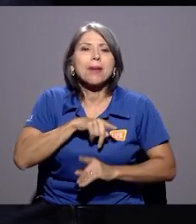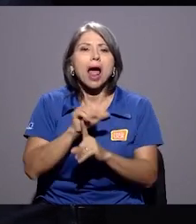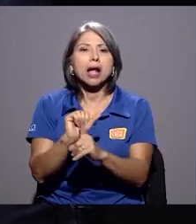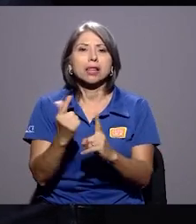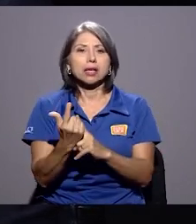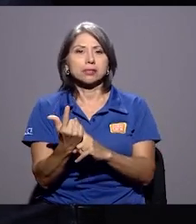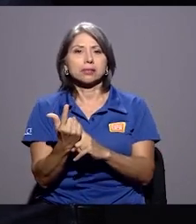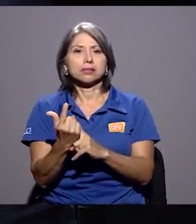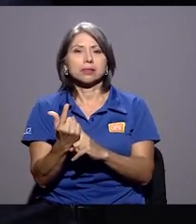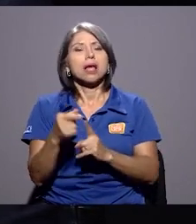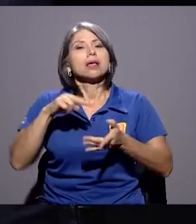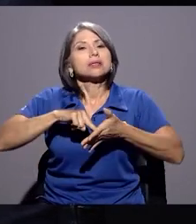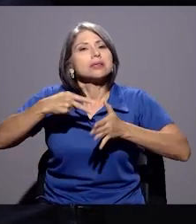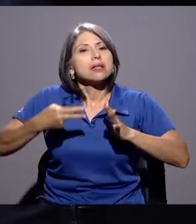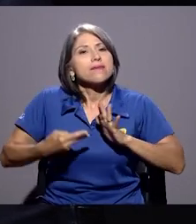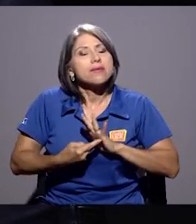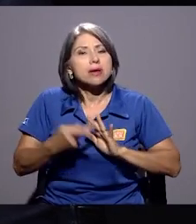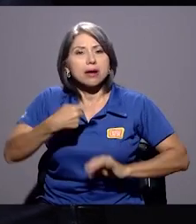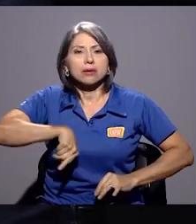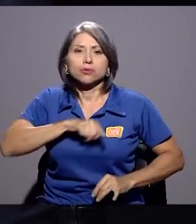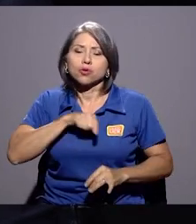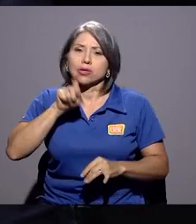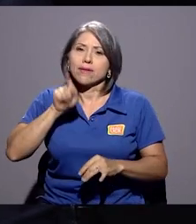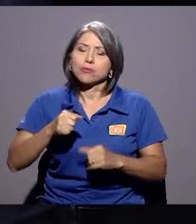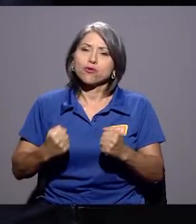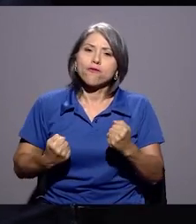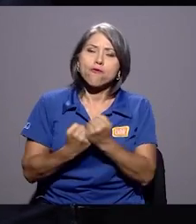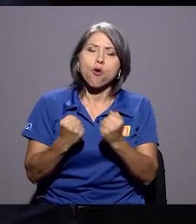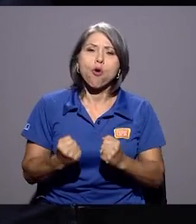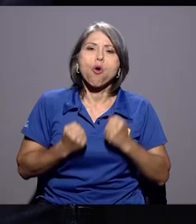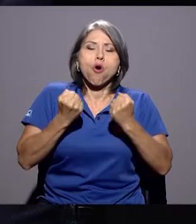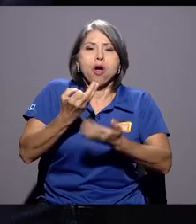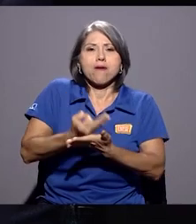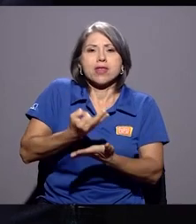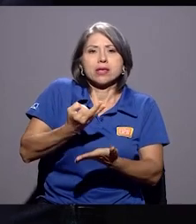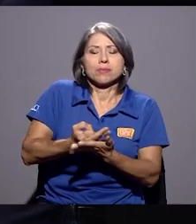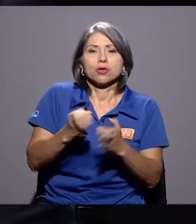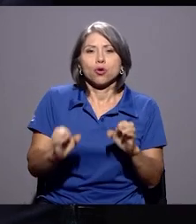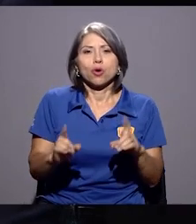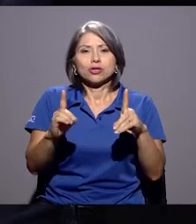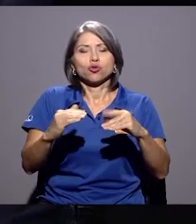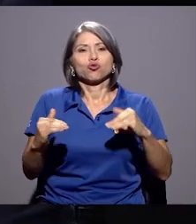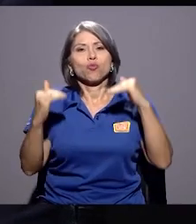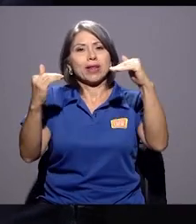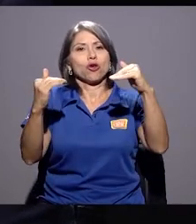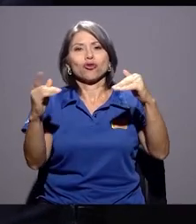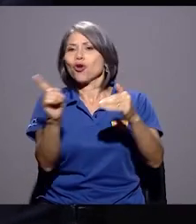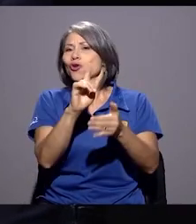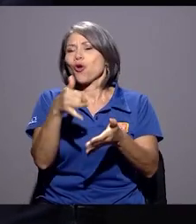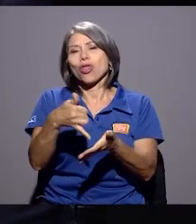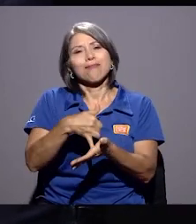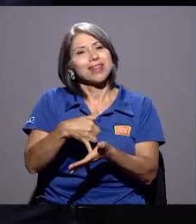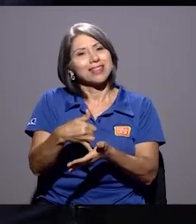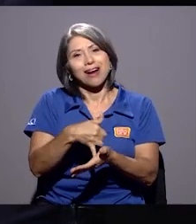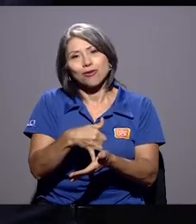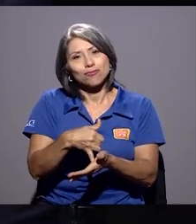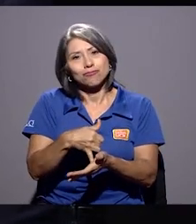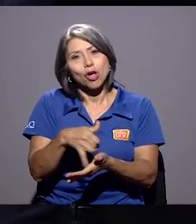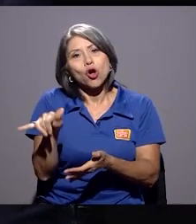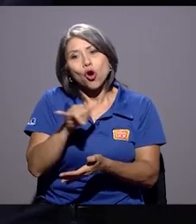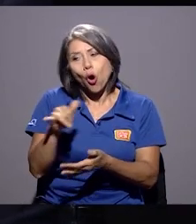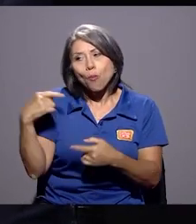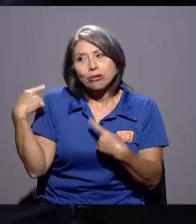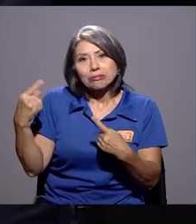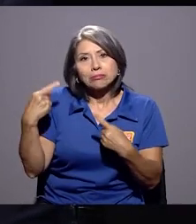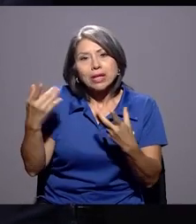Pero eso significa que tenemos que fortalecer el financiamiento de la educación superior, no debilitarlo como de alguna manera